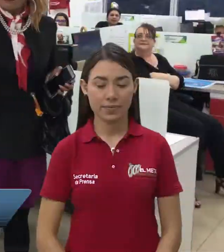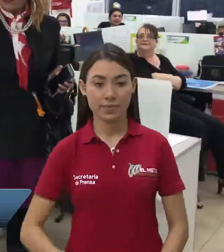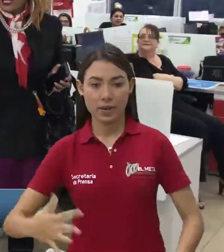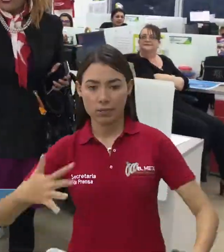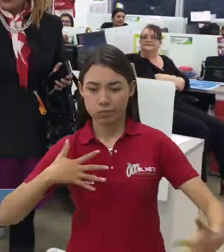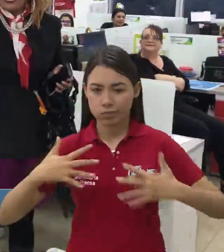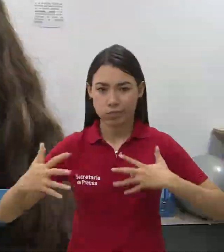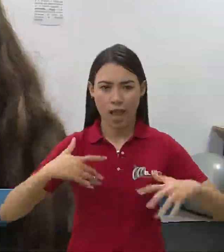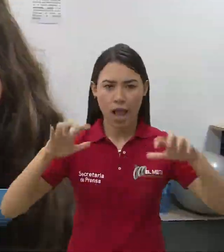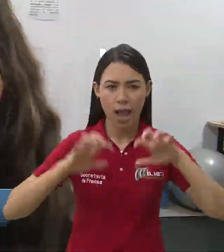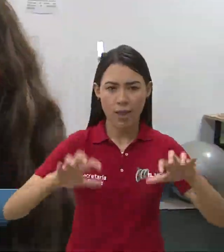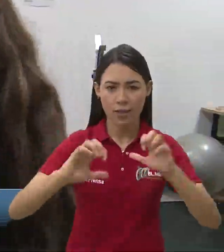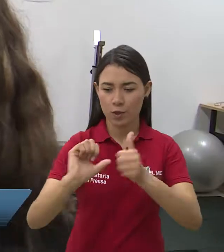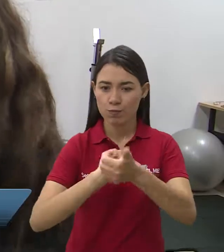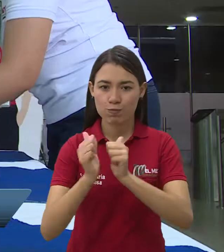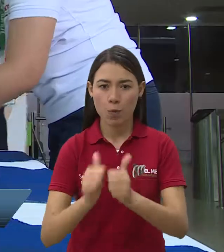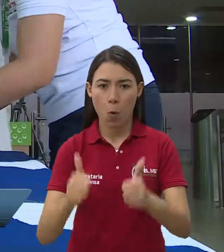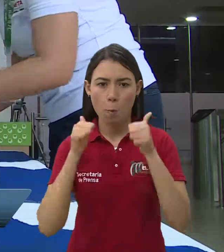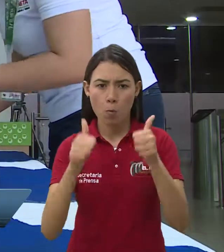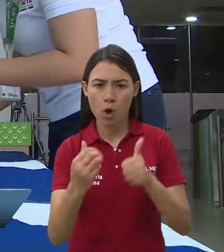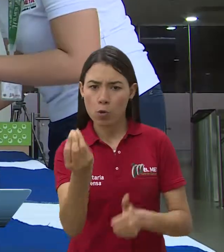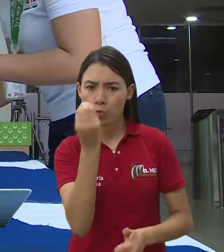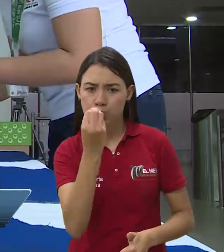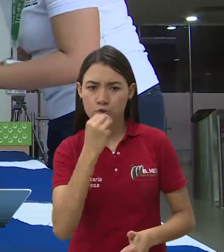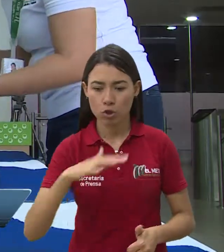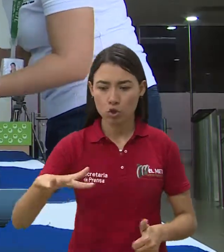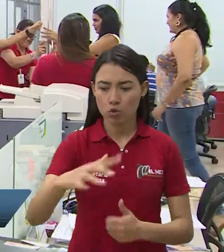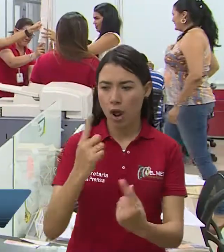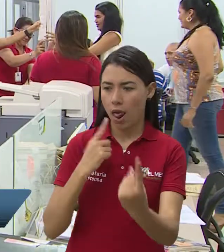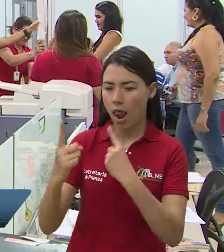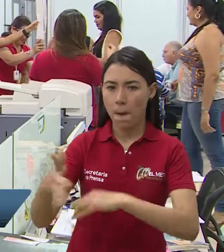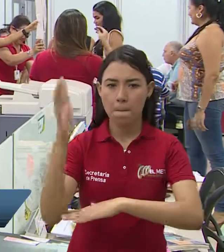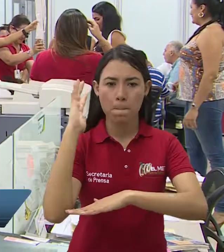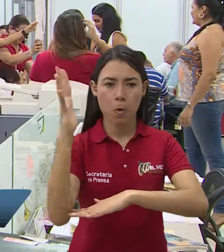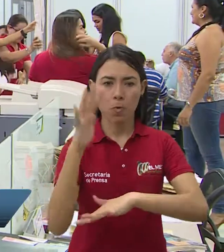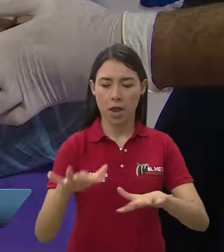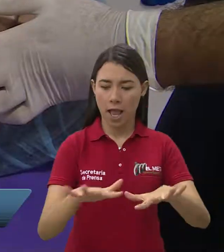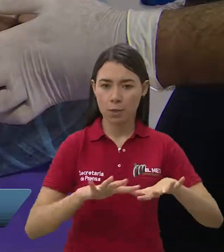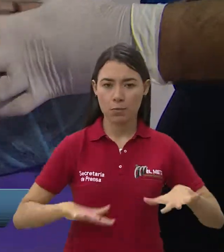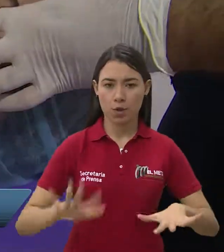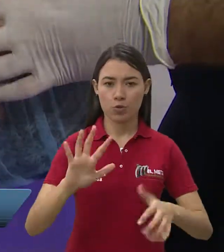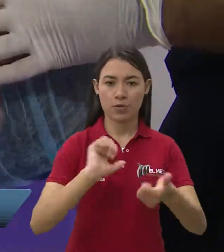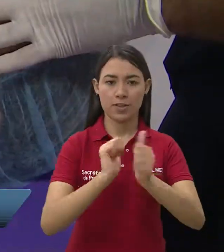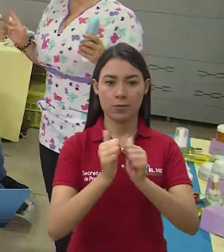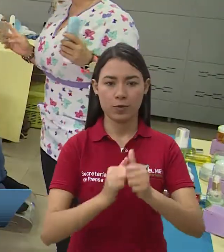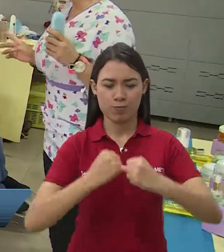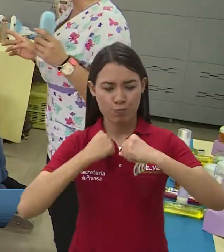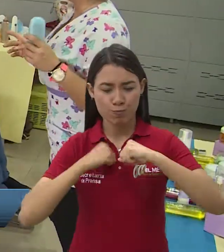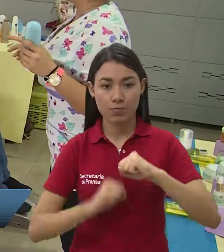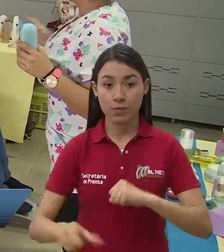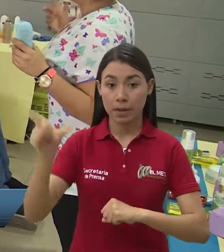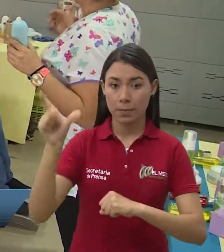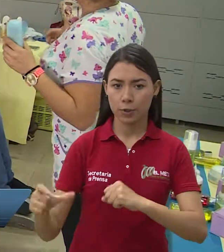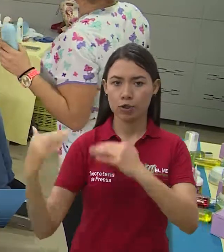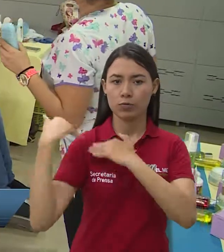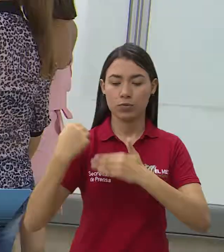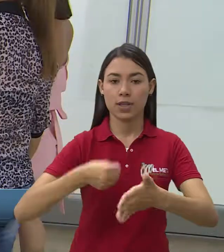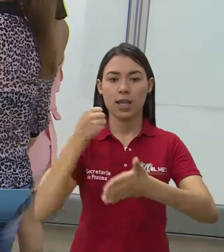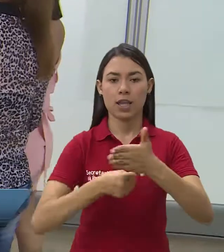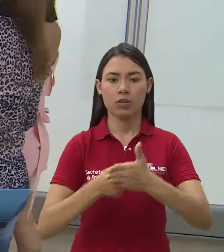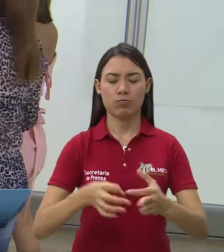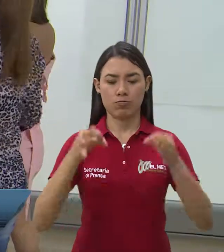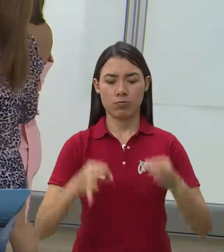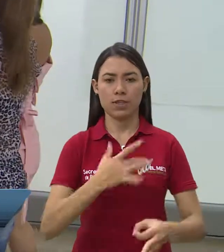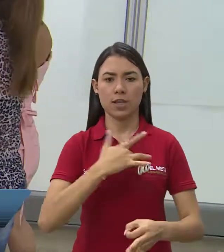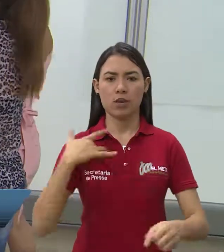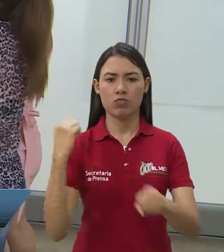Con teatro, actividades físicas, buenos hábitos alimenticios, conferencias y espacios de bienestar se reforzó los sistemas de